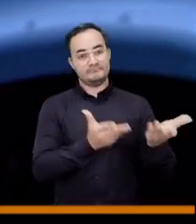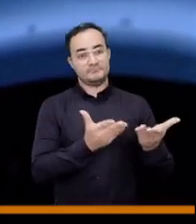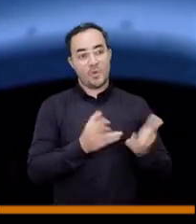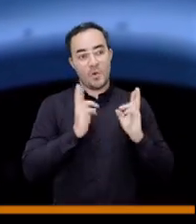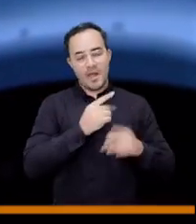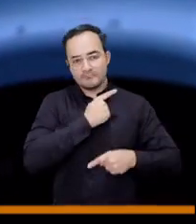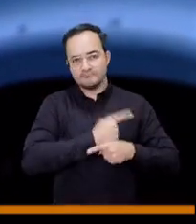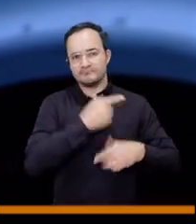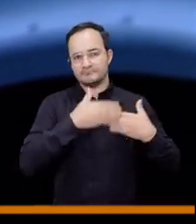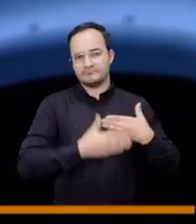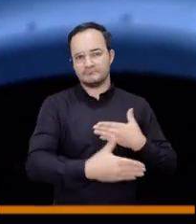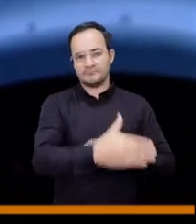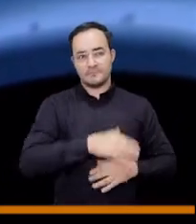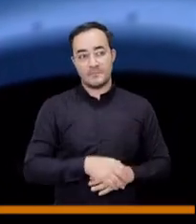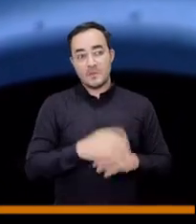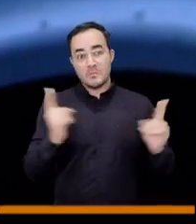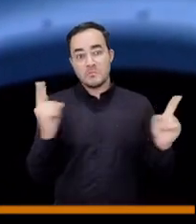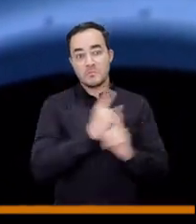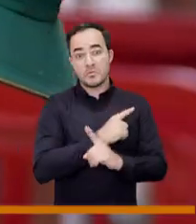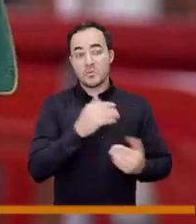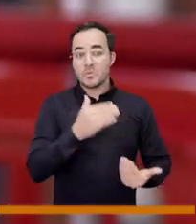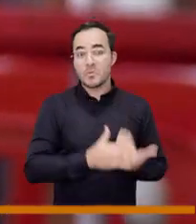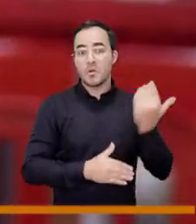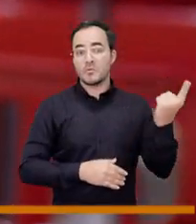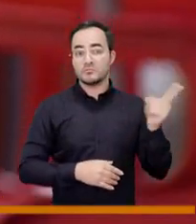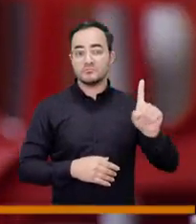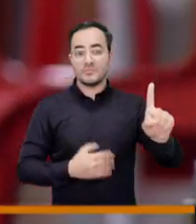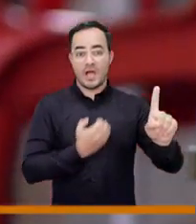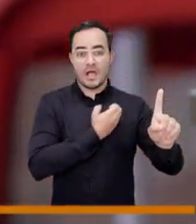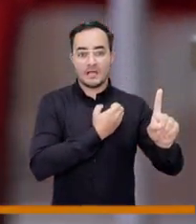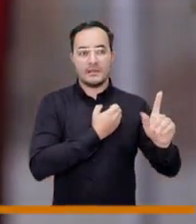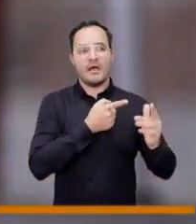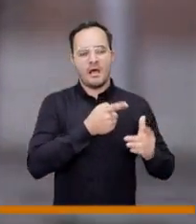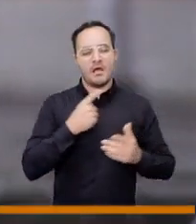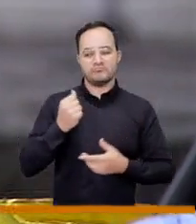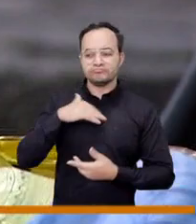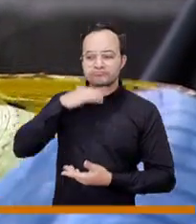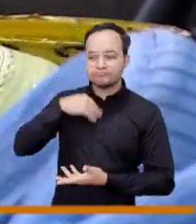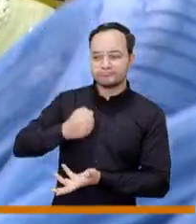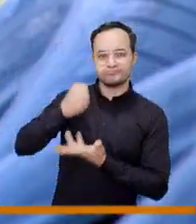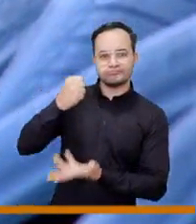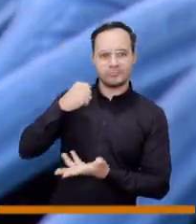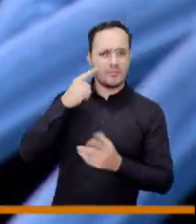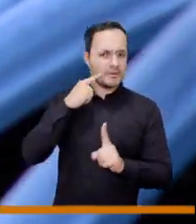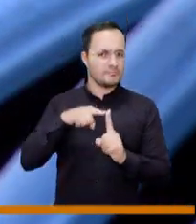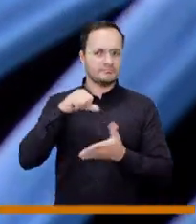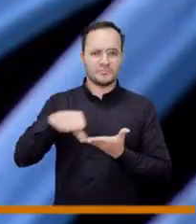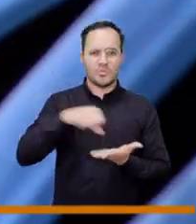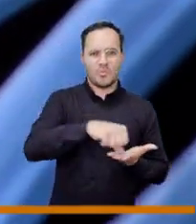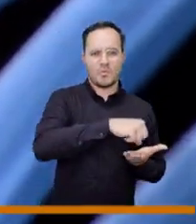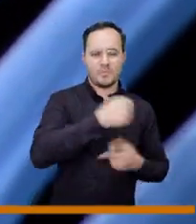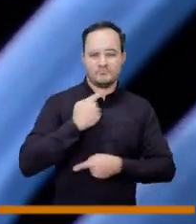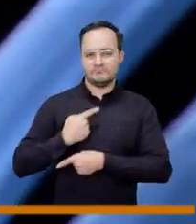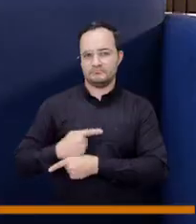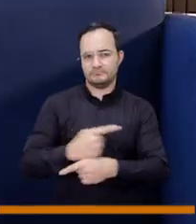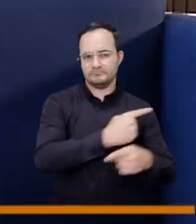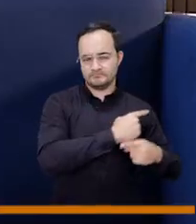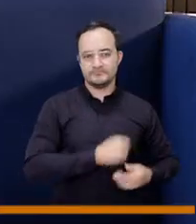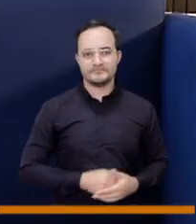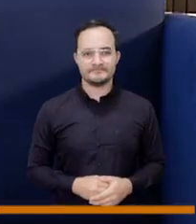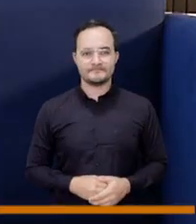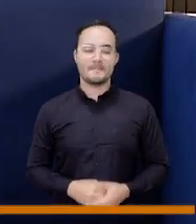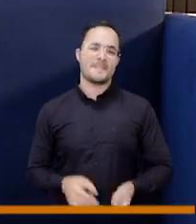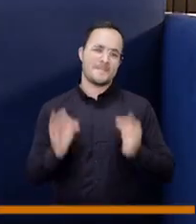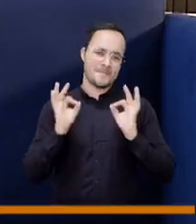garantice que las cosas que se han hecho bien sucedan y que tenga también la garantía el alcalde entrante de poder disponer también de un presupuesto necesario